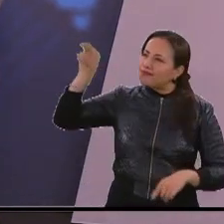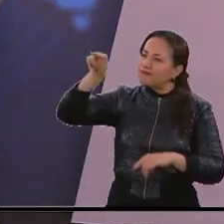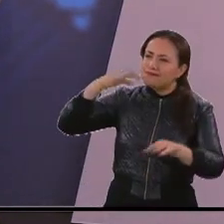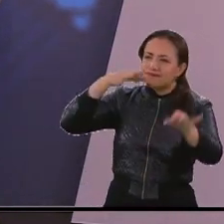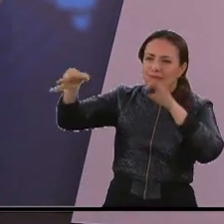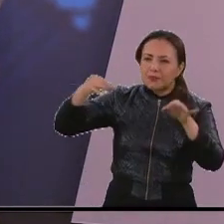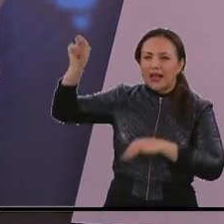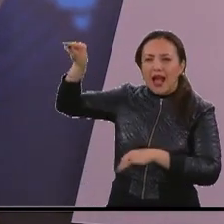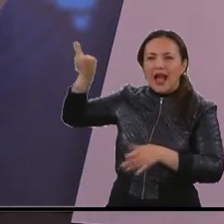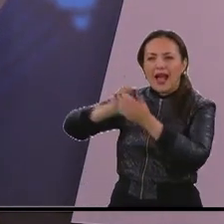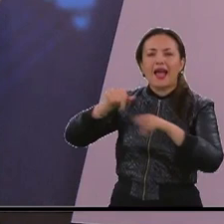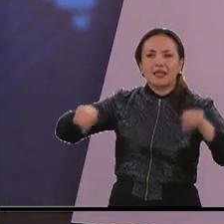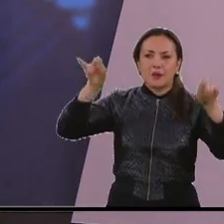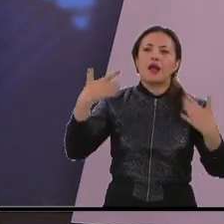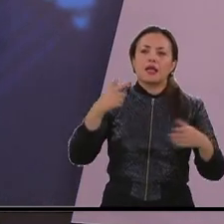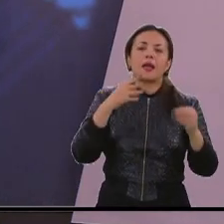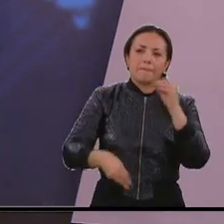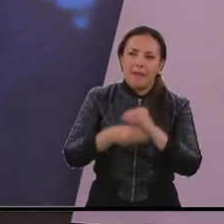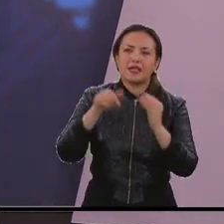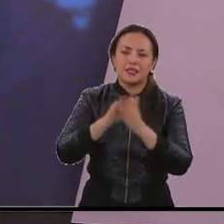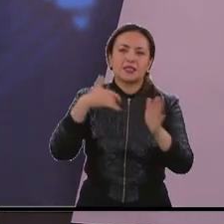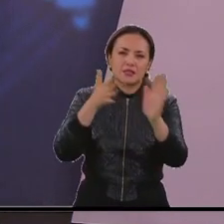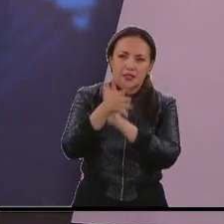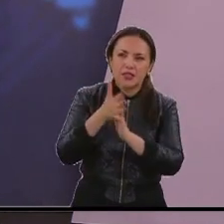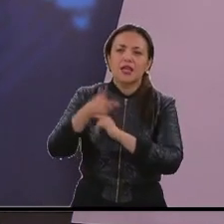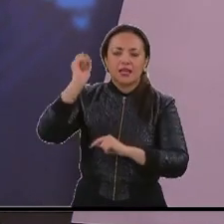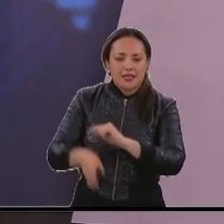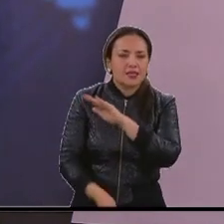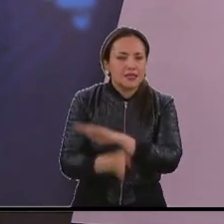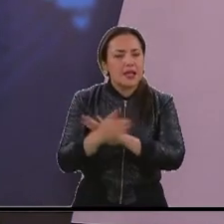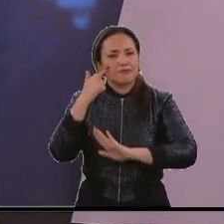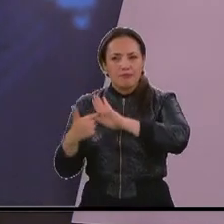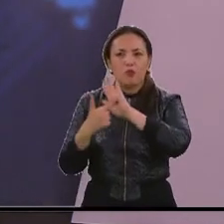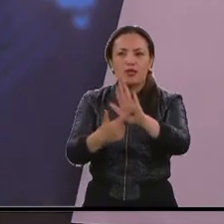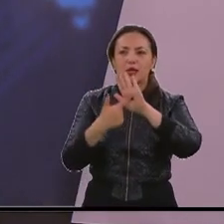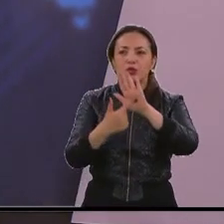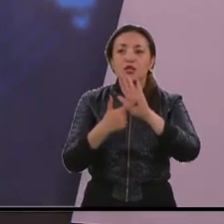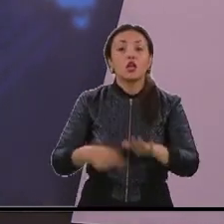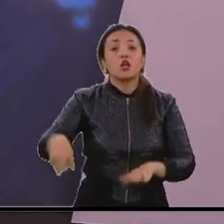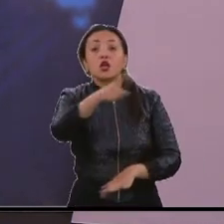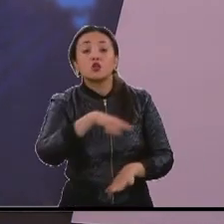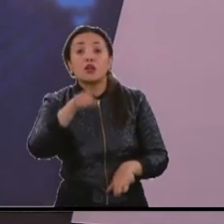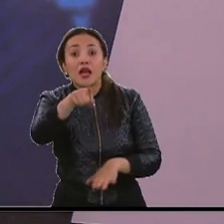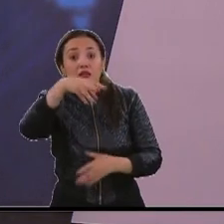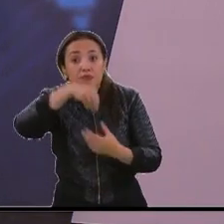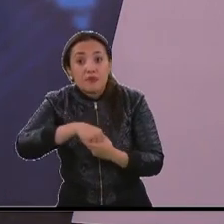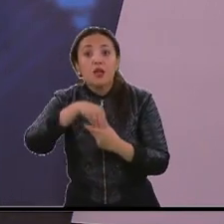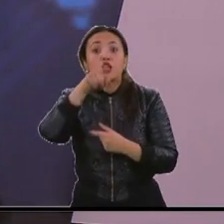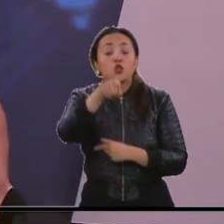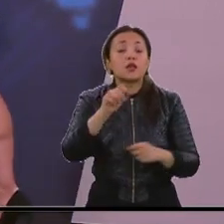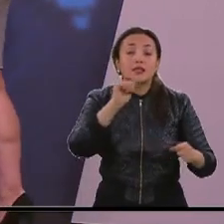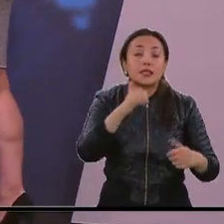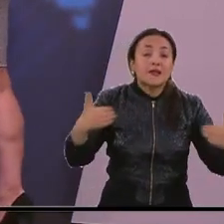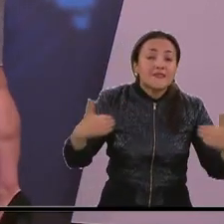sobre este tema. Uno del cual vamos a seguir hablando. Uno que tenemos que seguir visibilizando. Y si usted hace parte, si usted es víctima